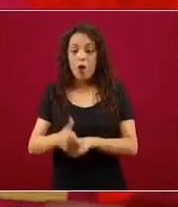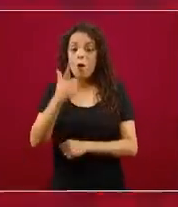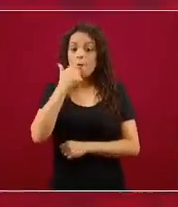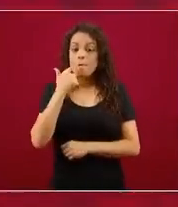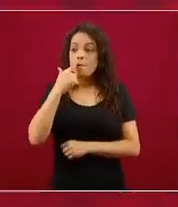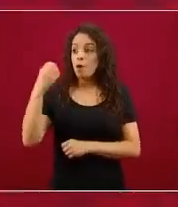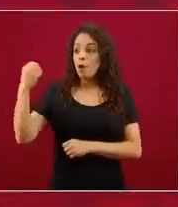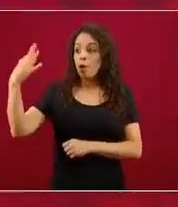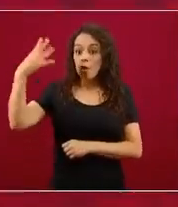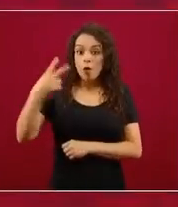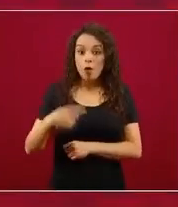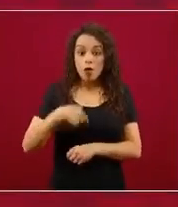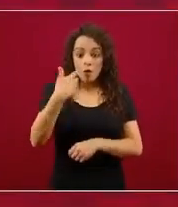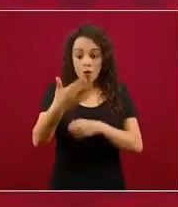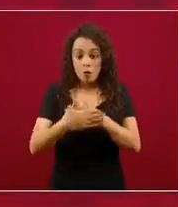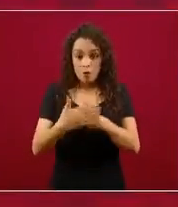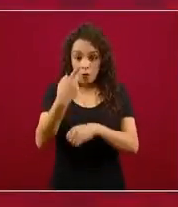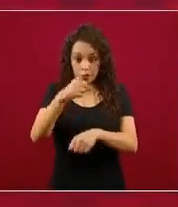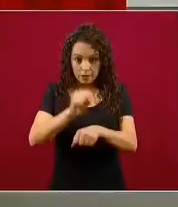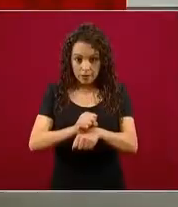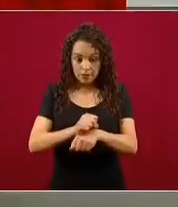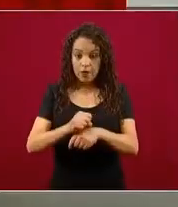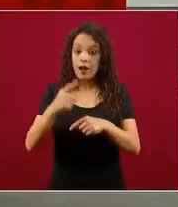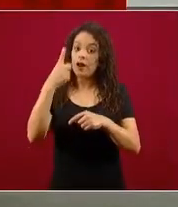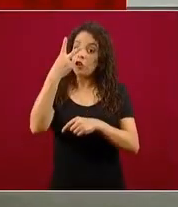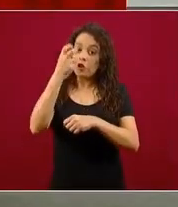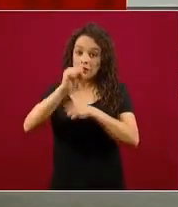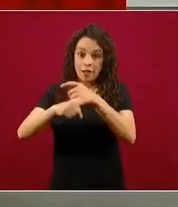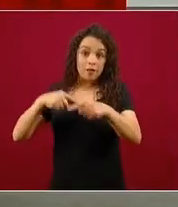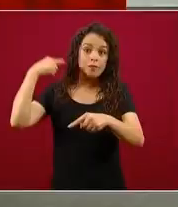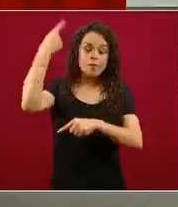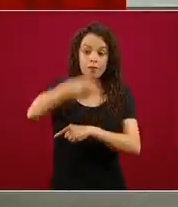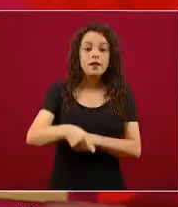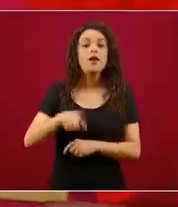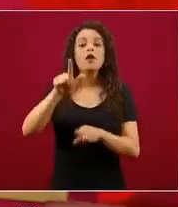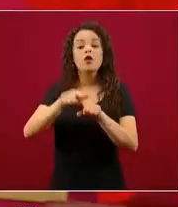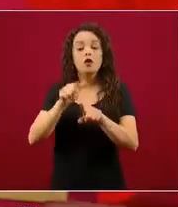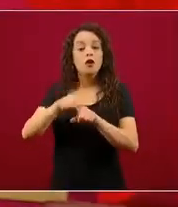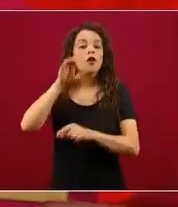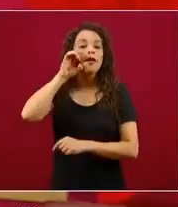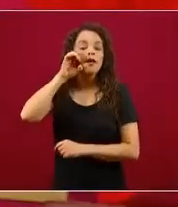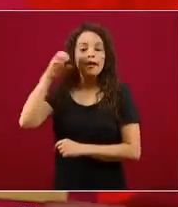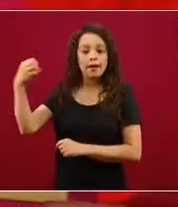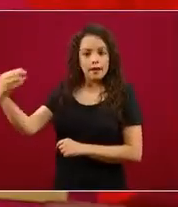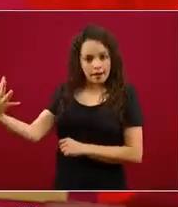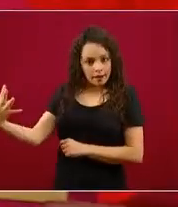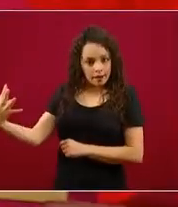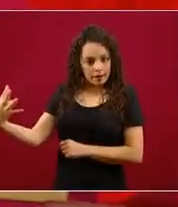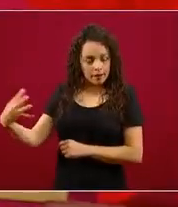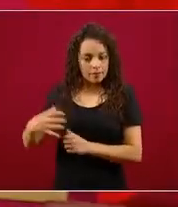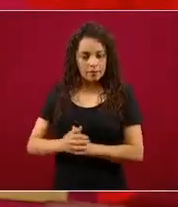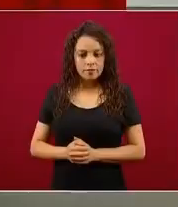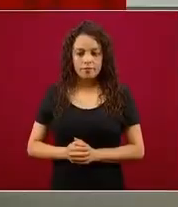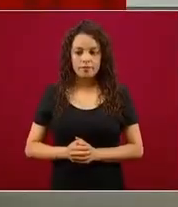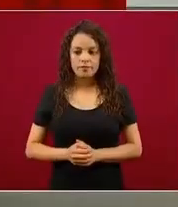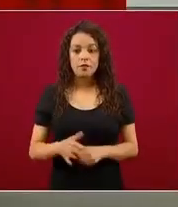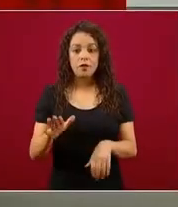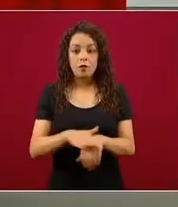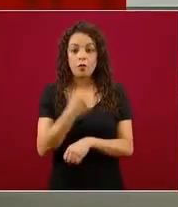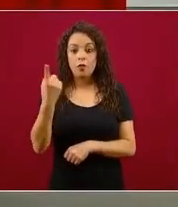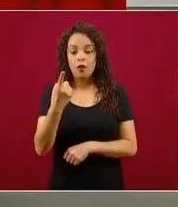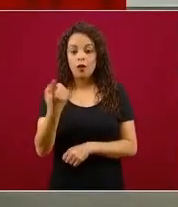siguiente semana, en naranja posiblemente en la posterior, dado el comportamiento de la epidemia